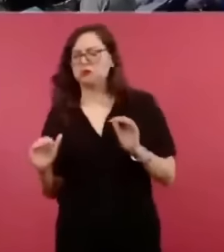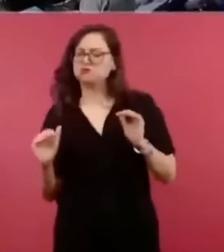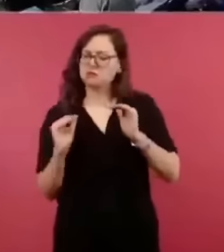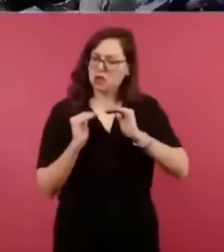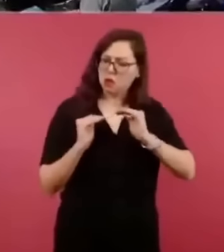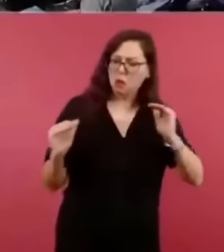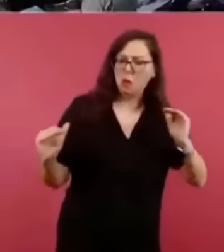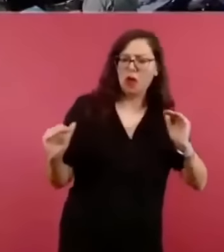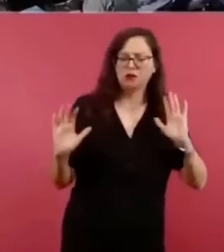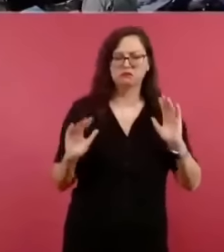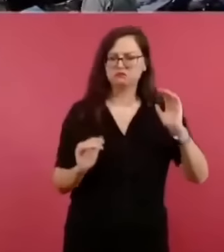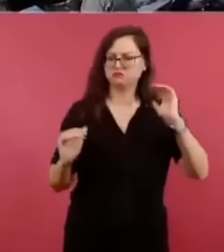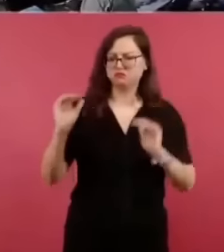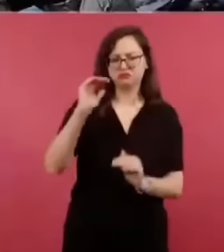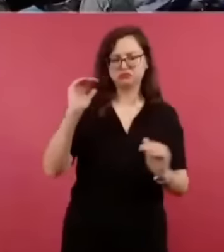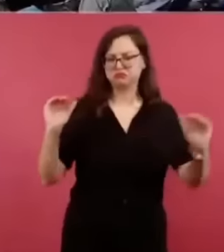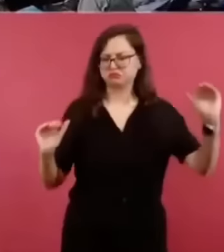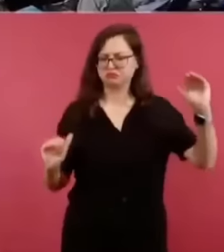¿Por qué,